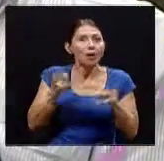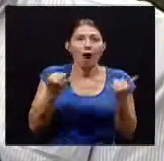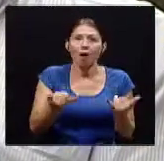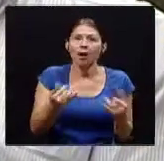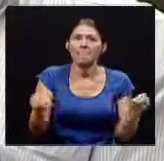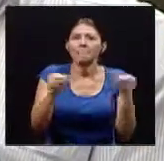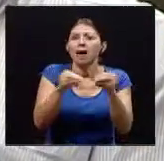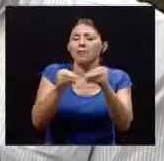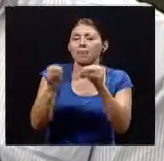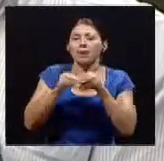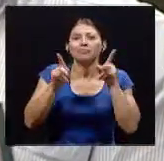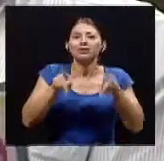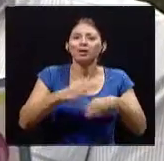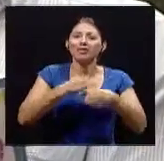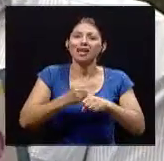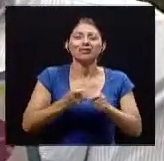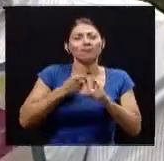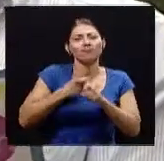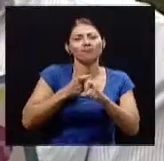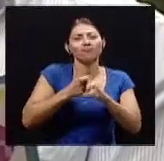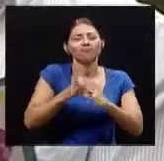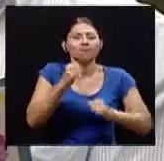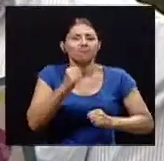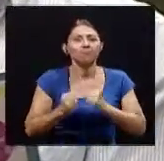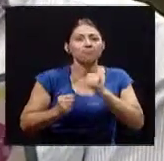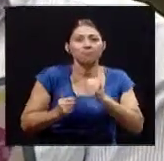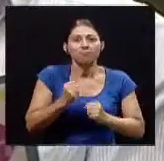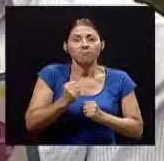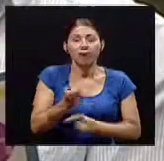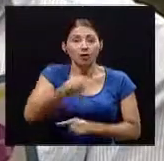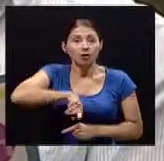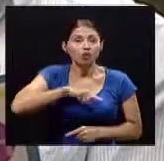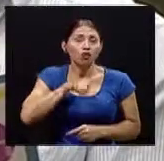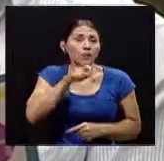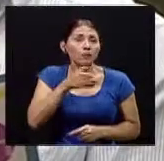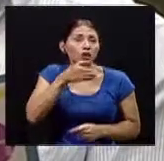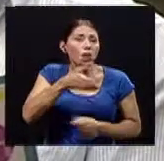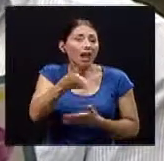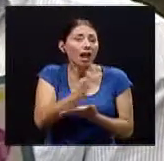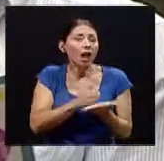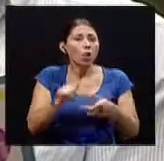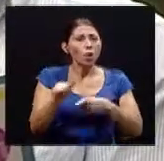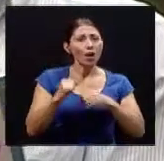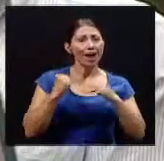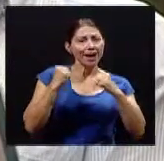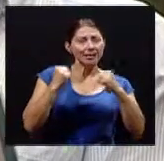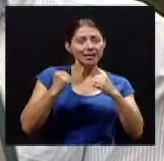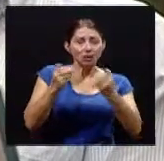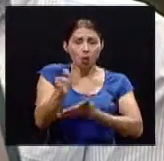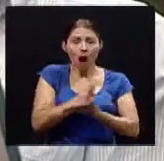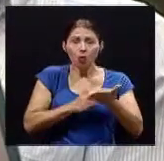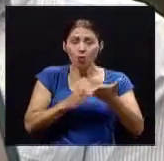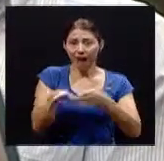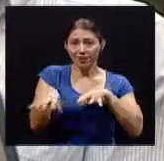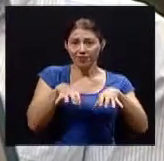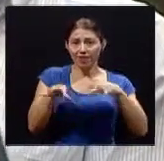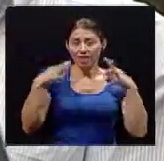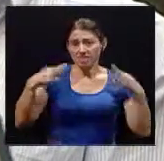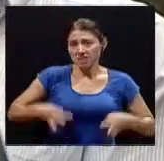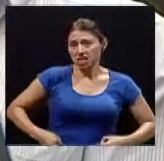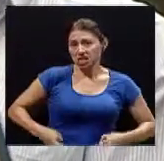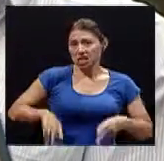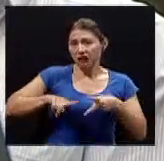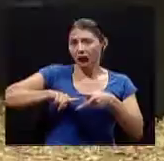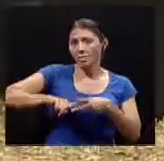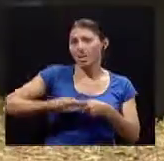si tuviéramos que recomendar uno a partir o algún ejercicio o alguna actividad física a partir de una edad pues dígase mayor de